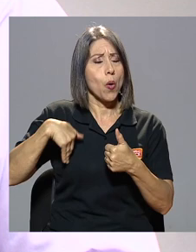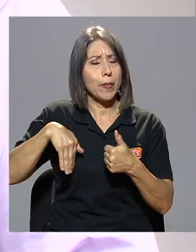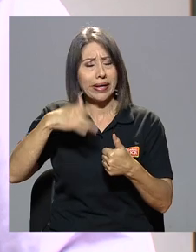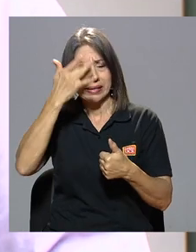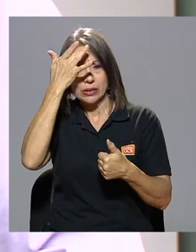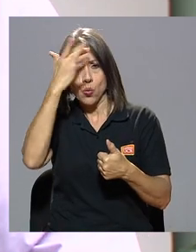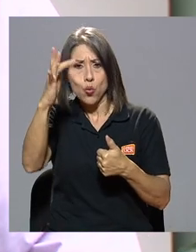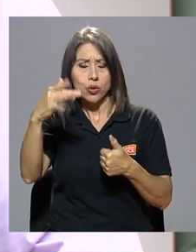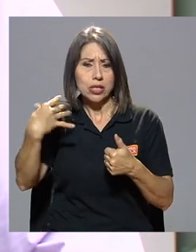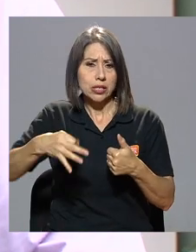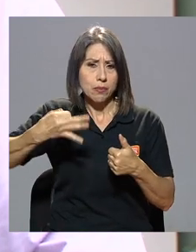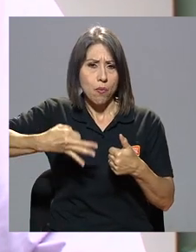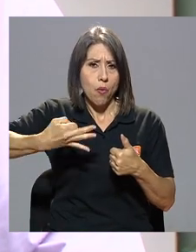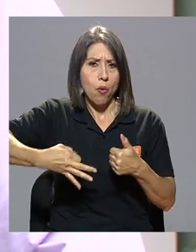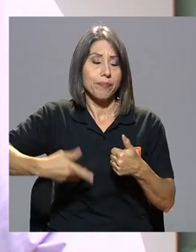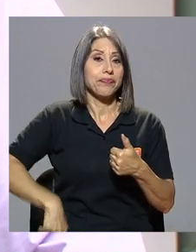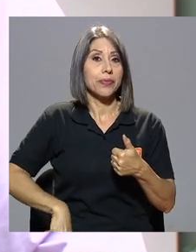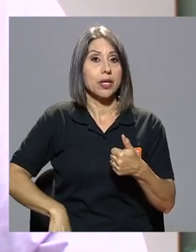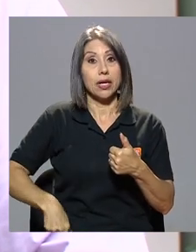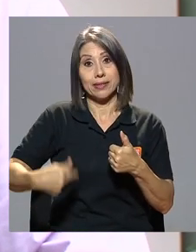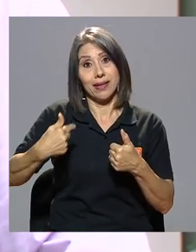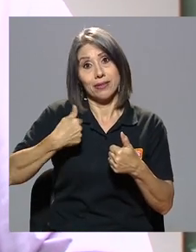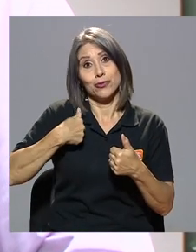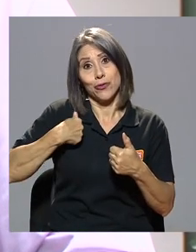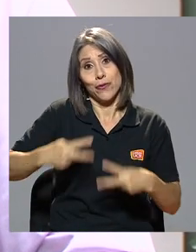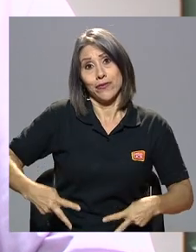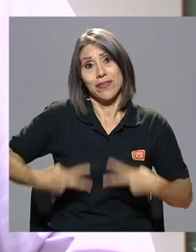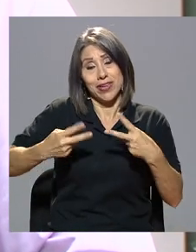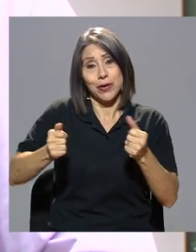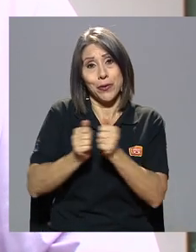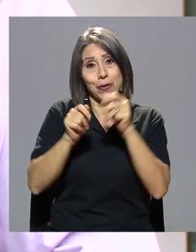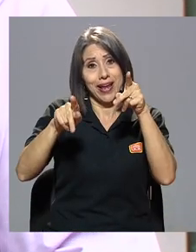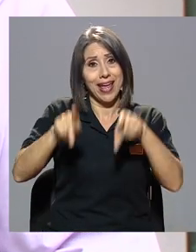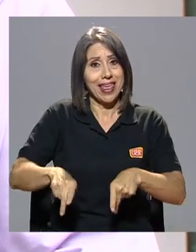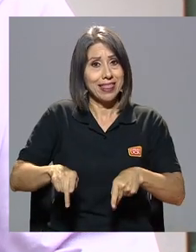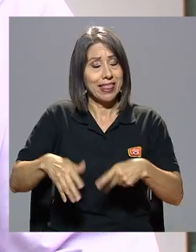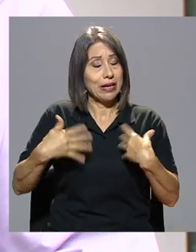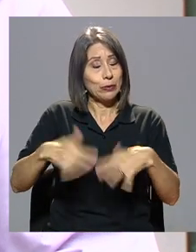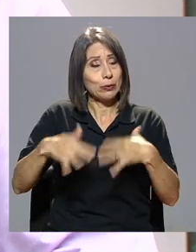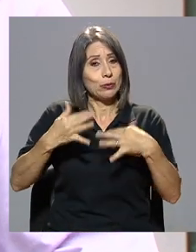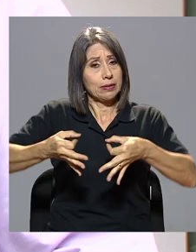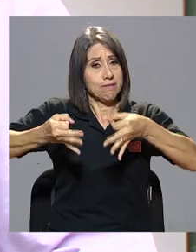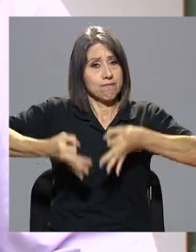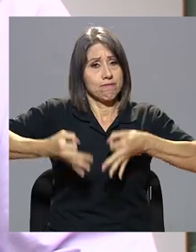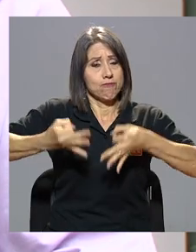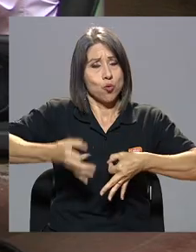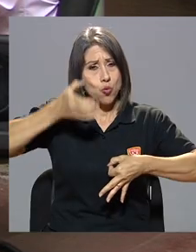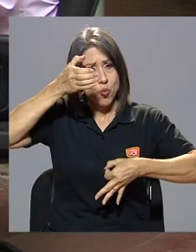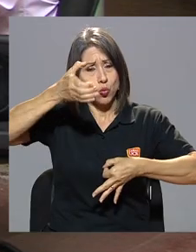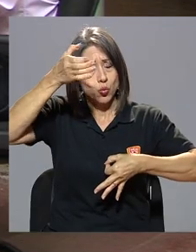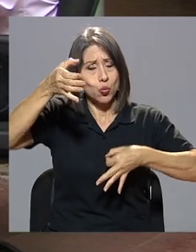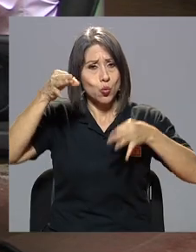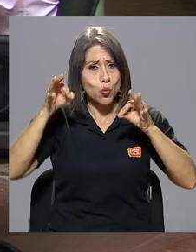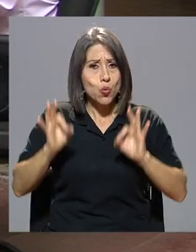era un hombre cultísimo. Es que a mí me tocó vivir con gente realmente con una gran cultura.